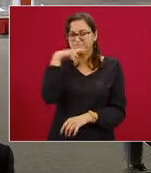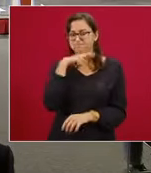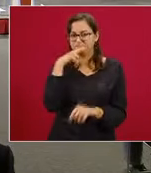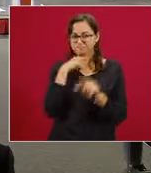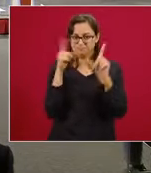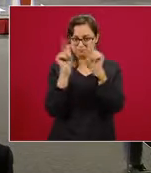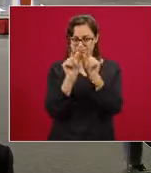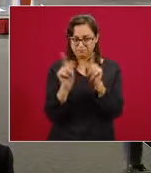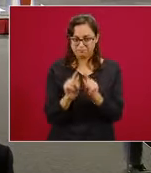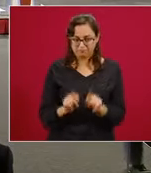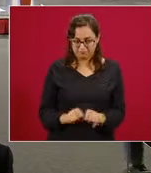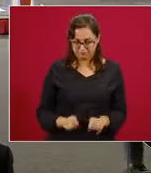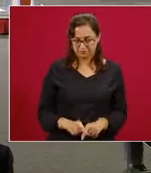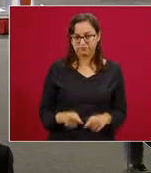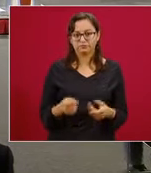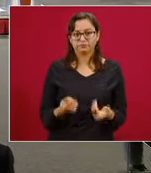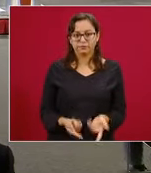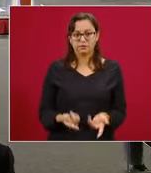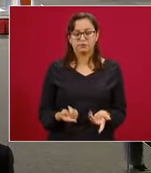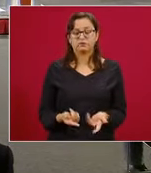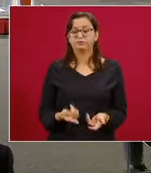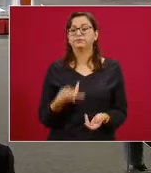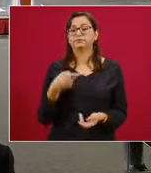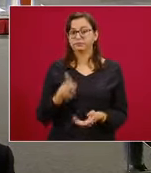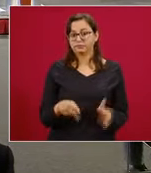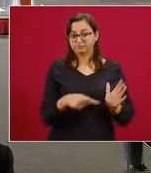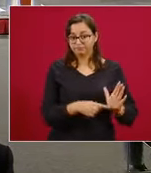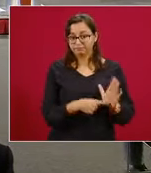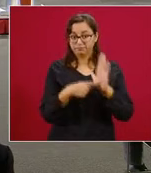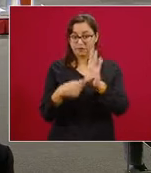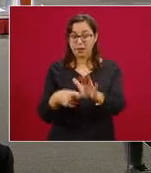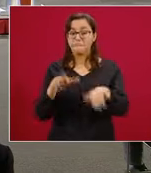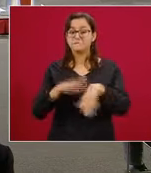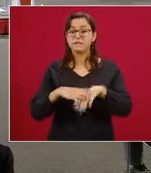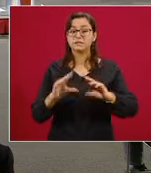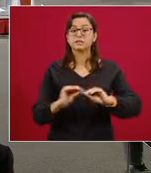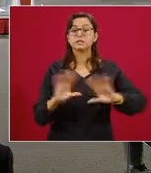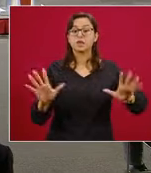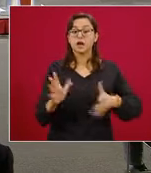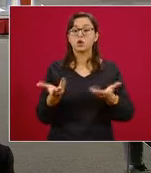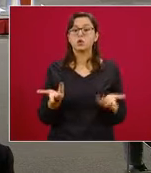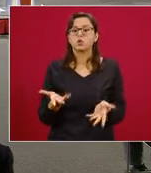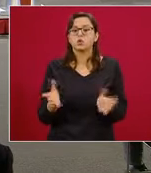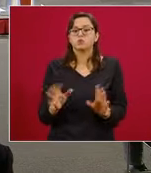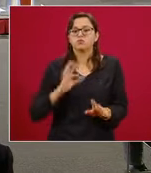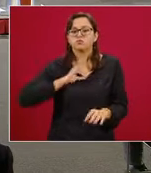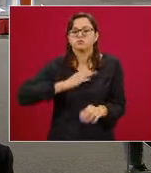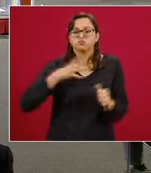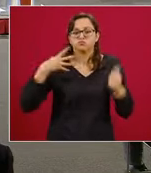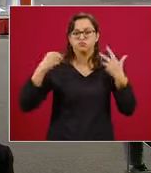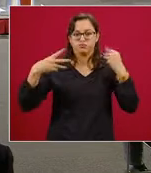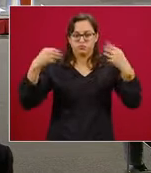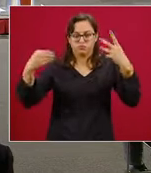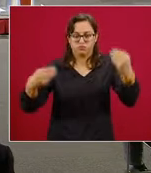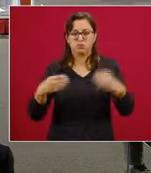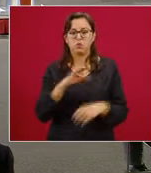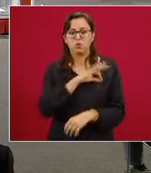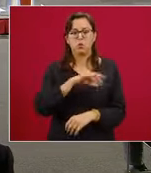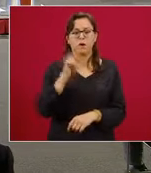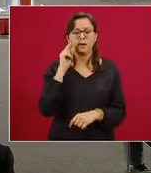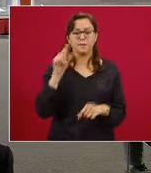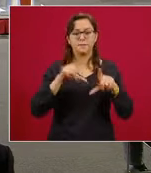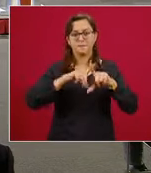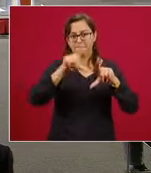identificando los detalles que pueden ser ilustrativos del comportamiento de la epidemia. Empezamos con este mapa